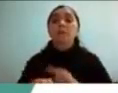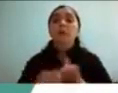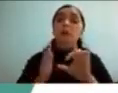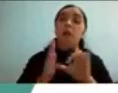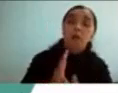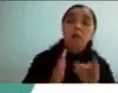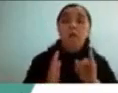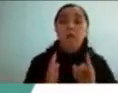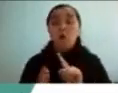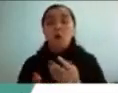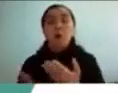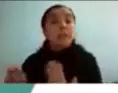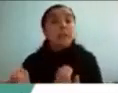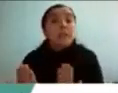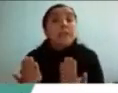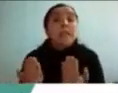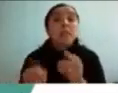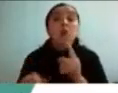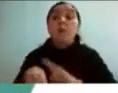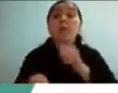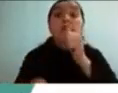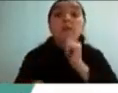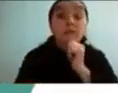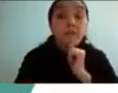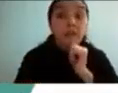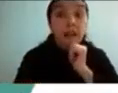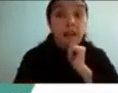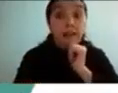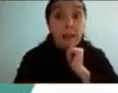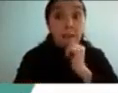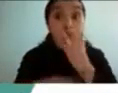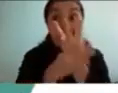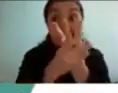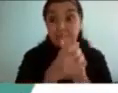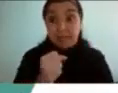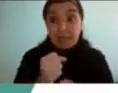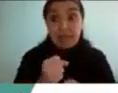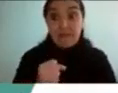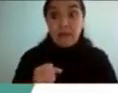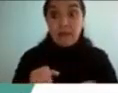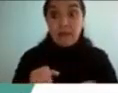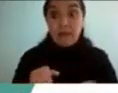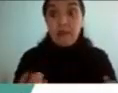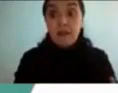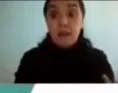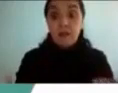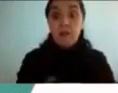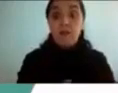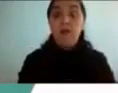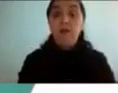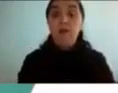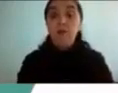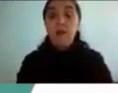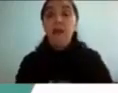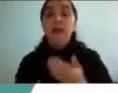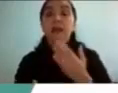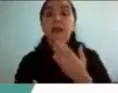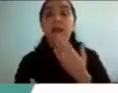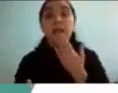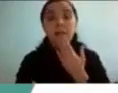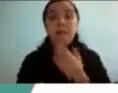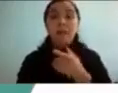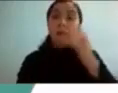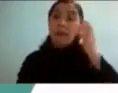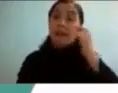o cuánto tiempo falta para que se acabe algo hablar mucho del tema de la percepción de que es un tiempo muy lejano